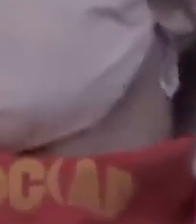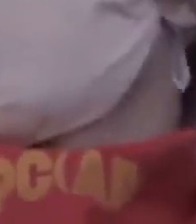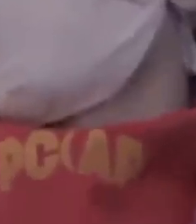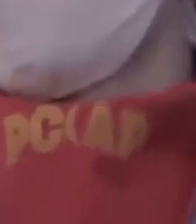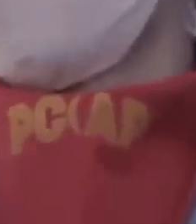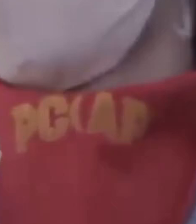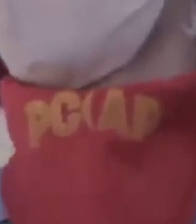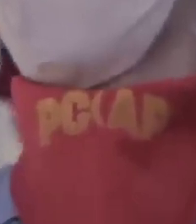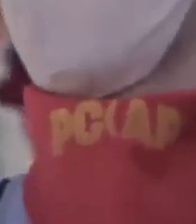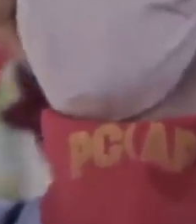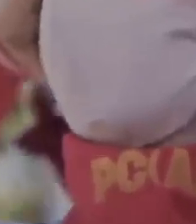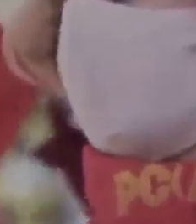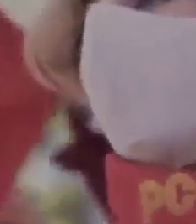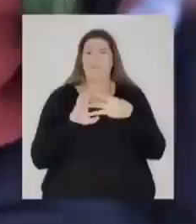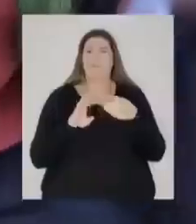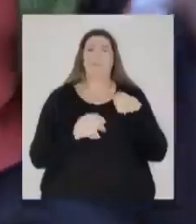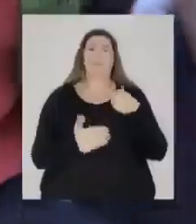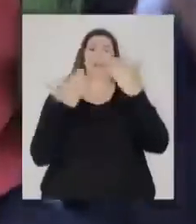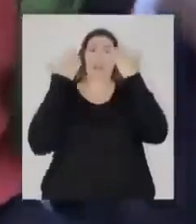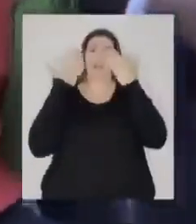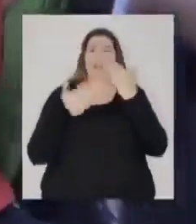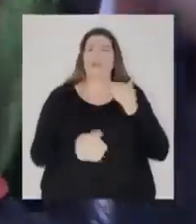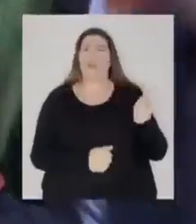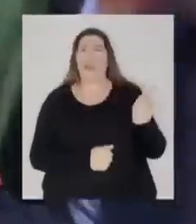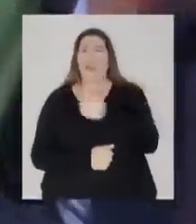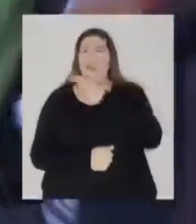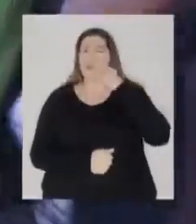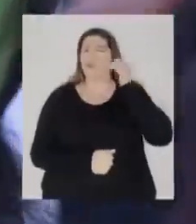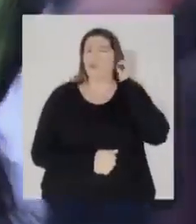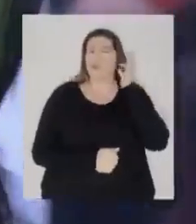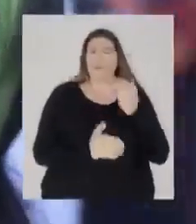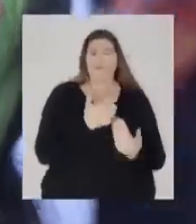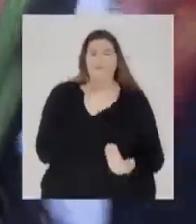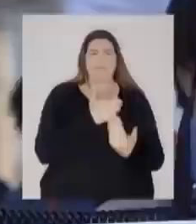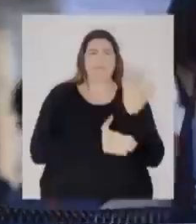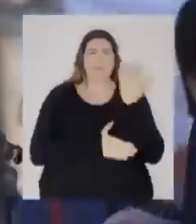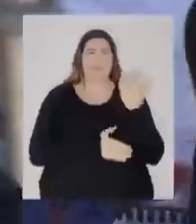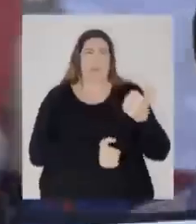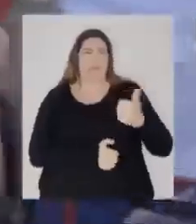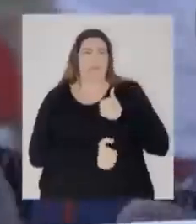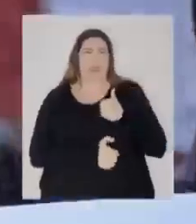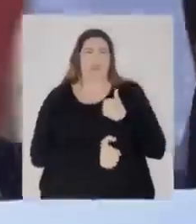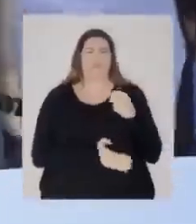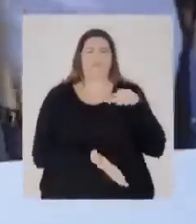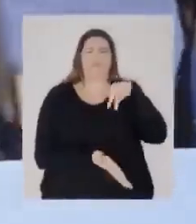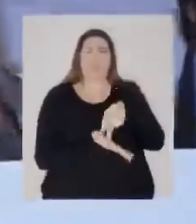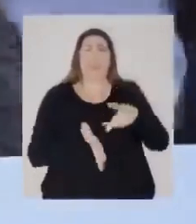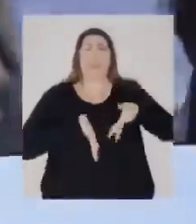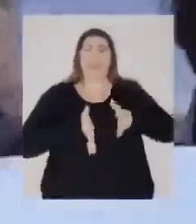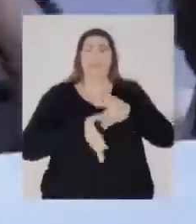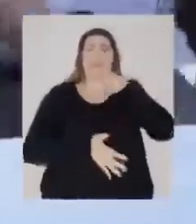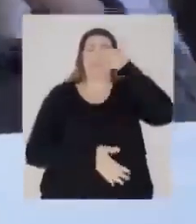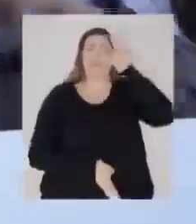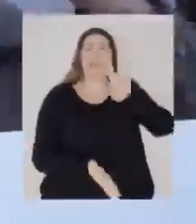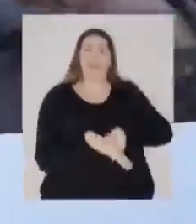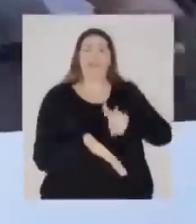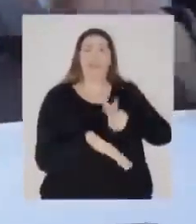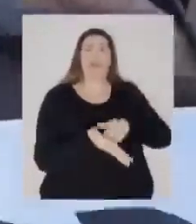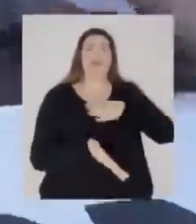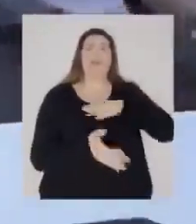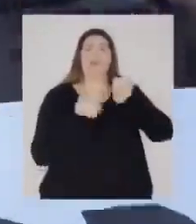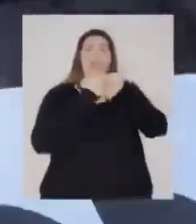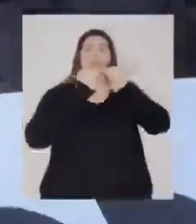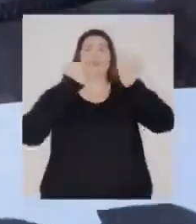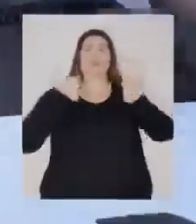Saludamos a todas y a todos quienes han salido hoy día desde temprano a la calle. A decir la verdad que no queremos más un sistema